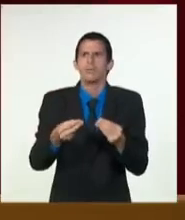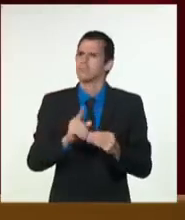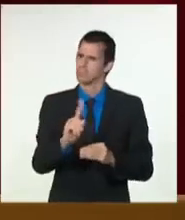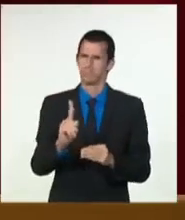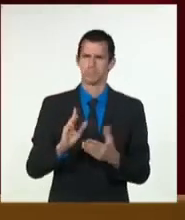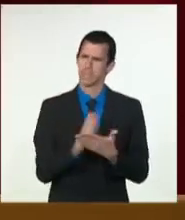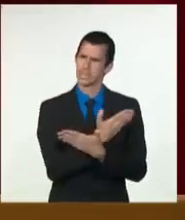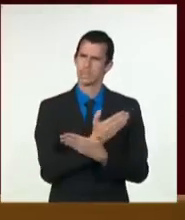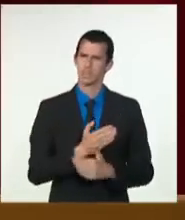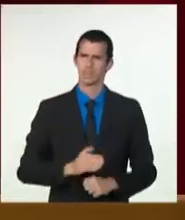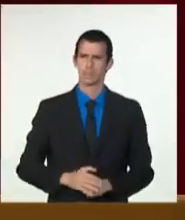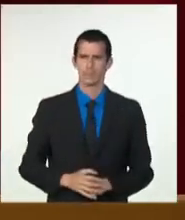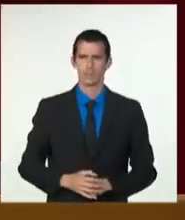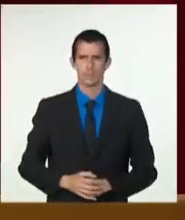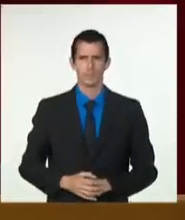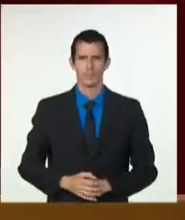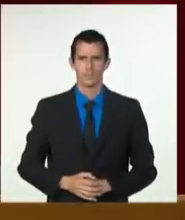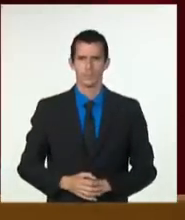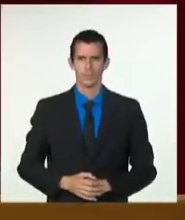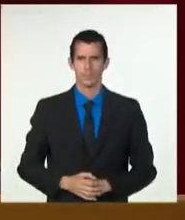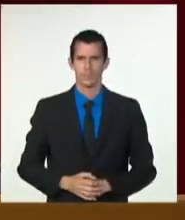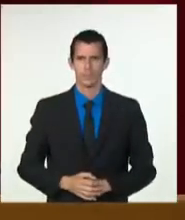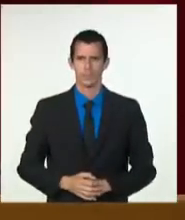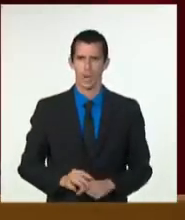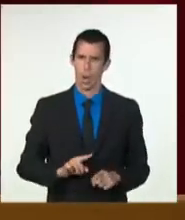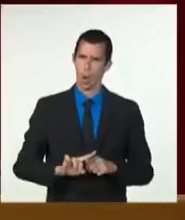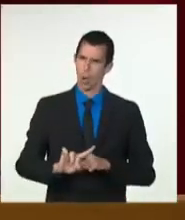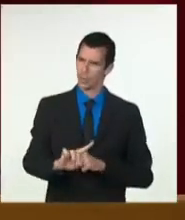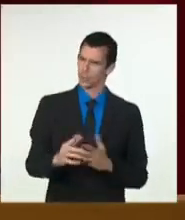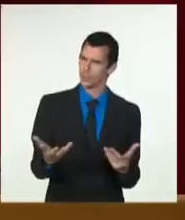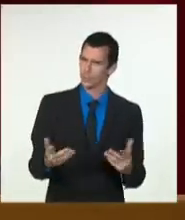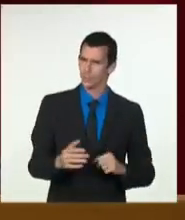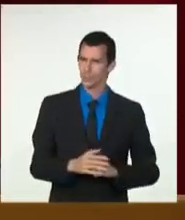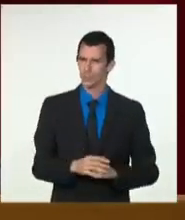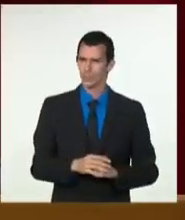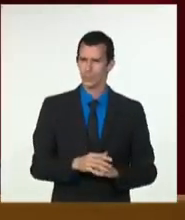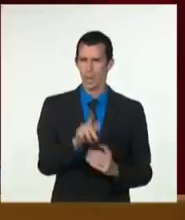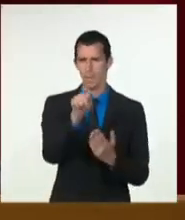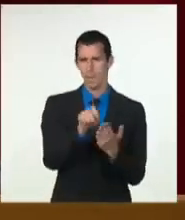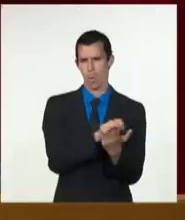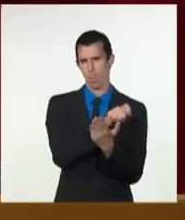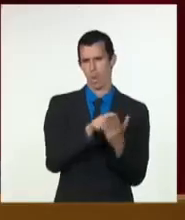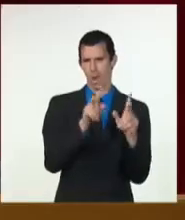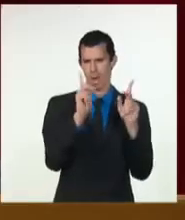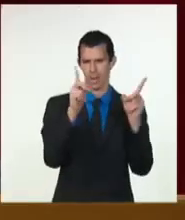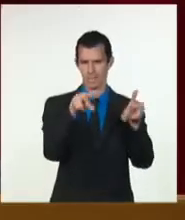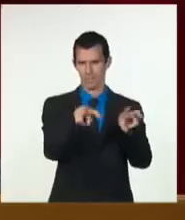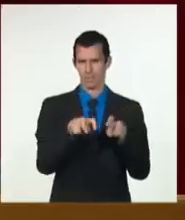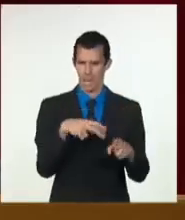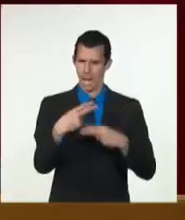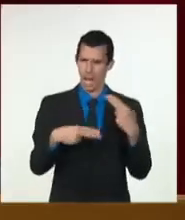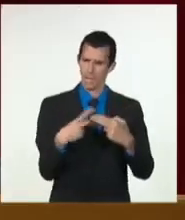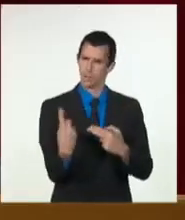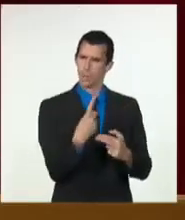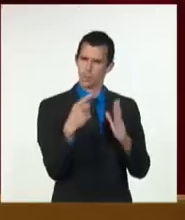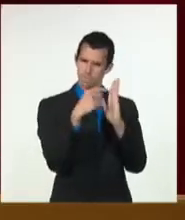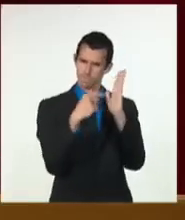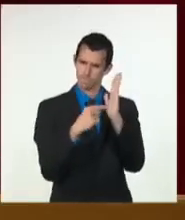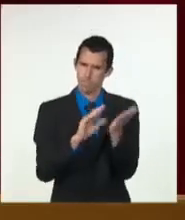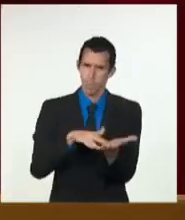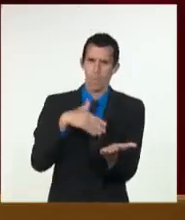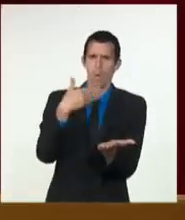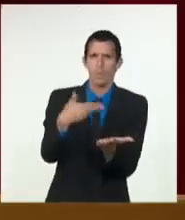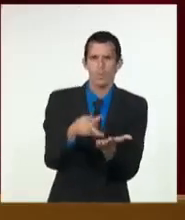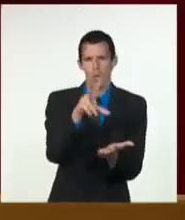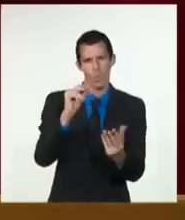Como parte de la implementación de medidas presentadas a la Asamblea Nacional del Poder Popular para reimpulsar el desarrollo económico,